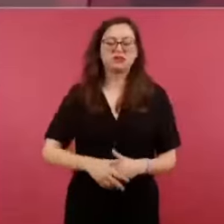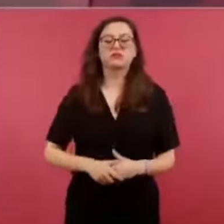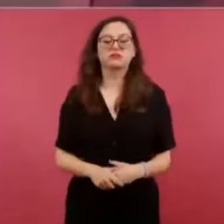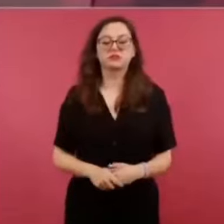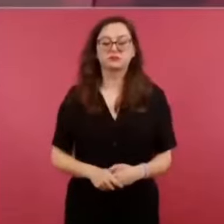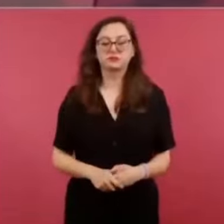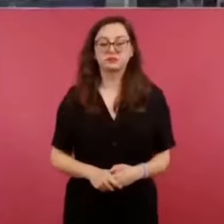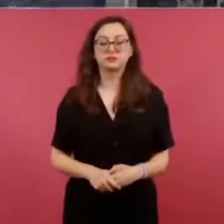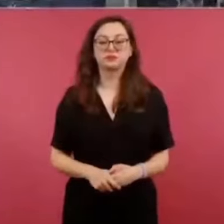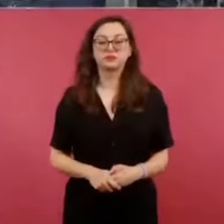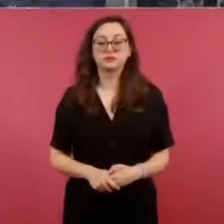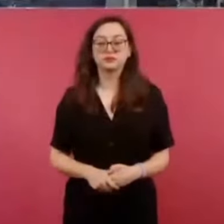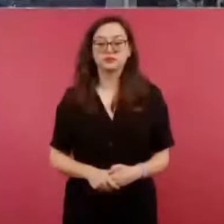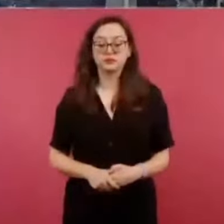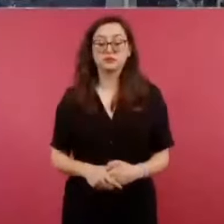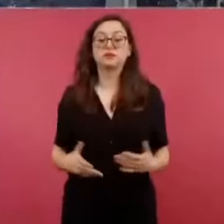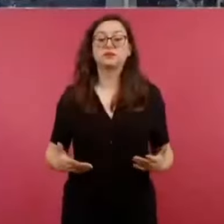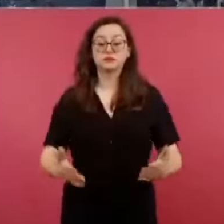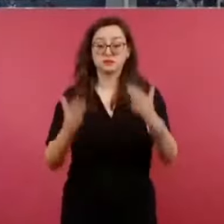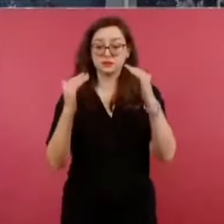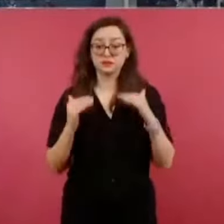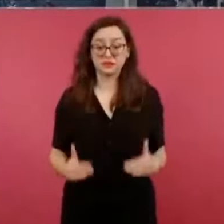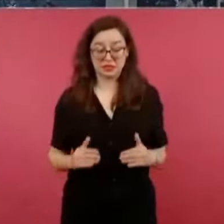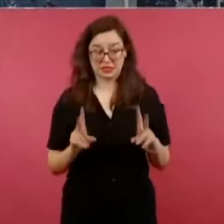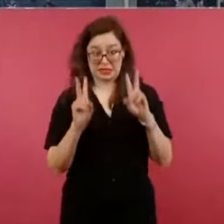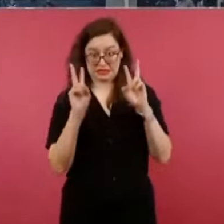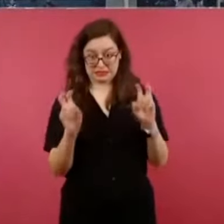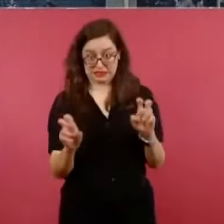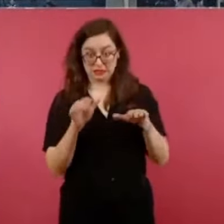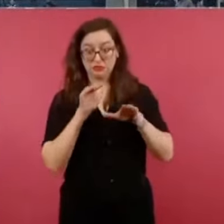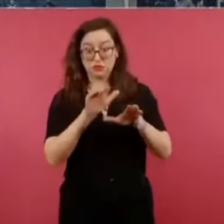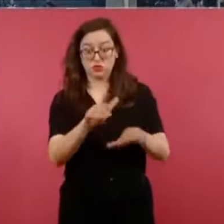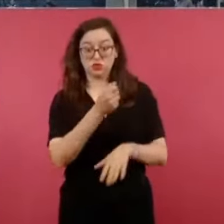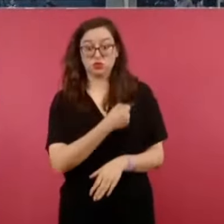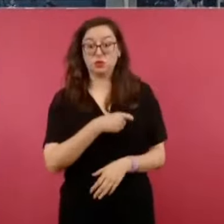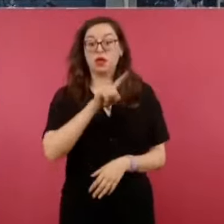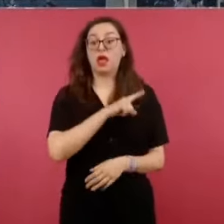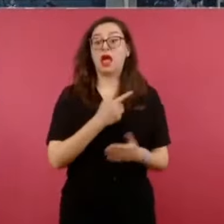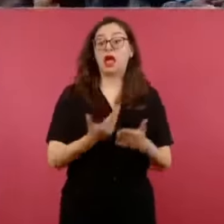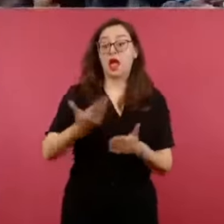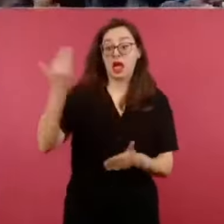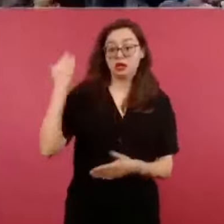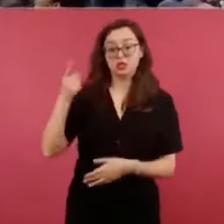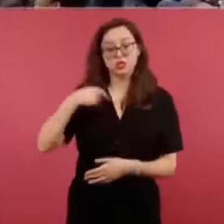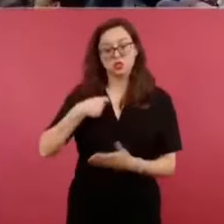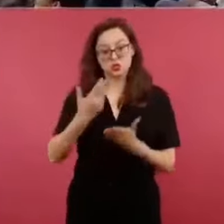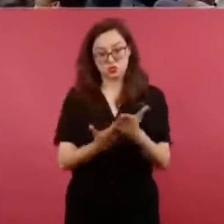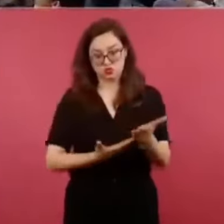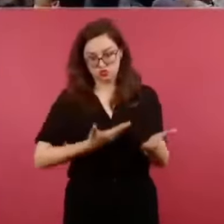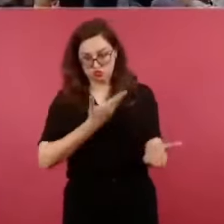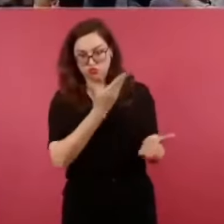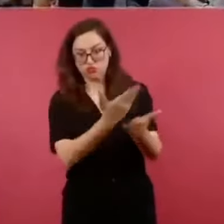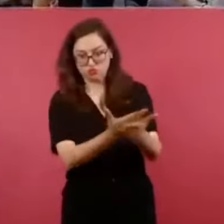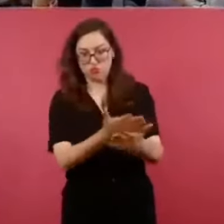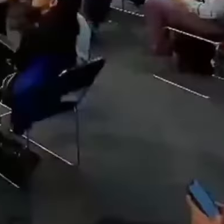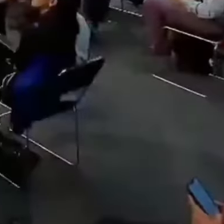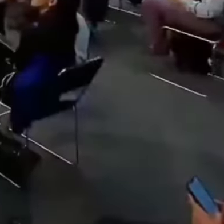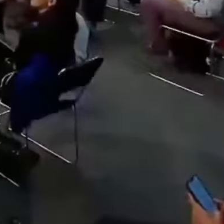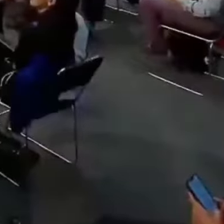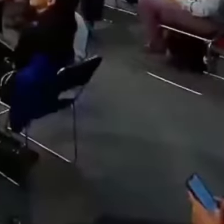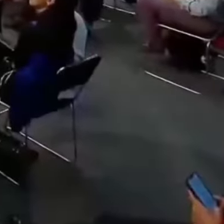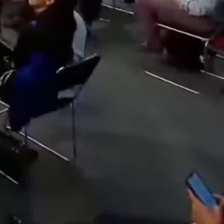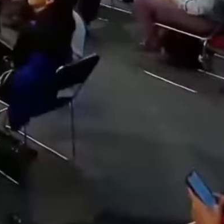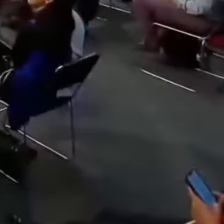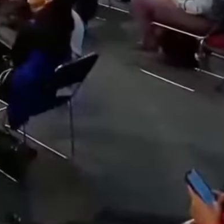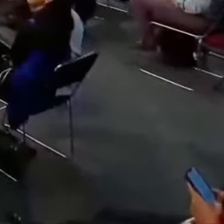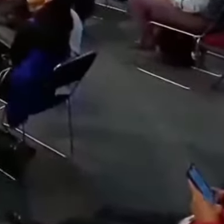Presidente, siguiendo con el tema de salud, hace algún tiempo hice aquí el planteamiento de acuerdo a una investigación propia en la que